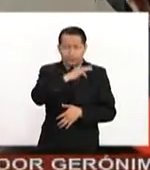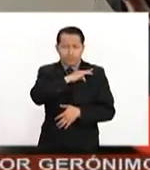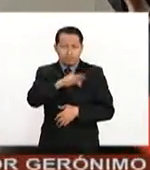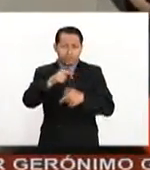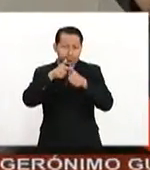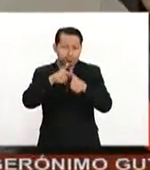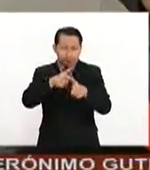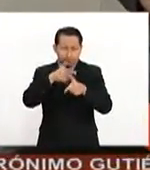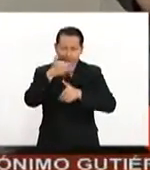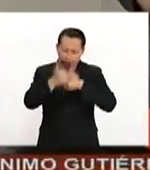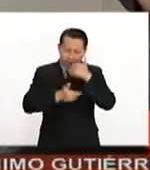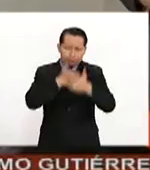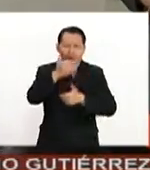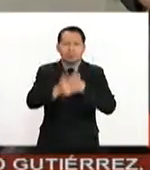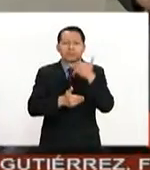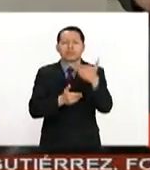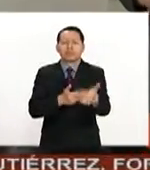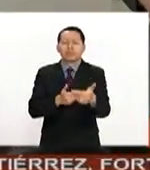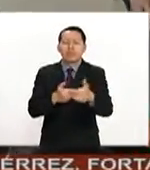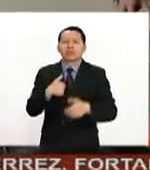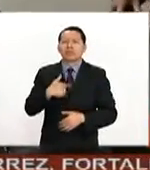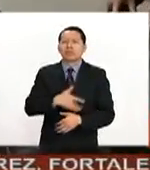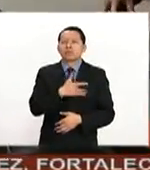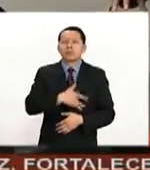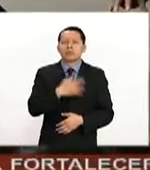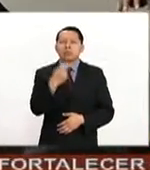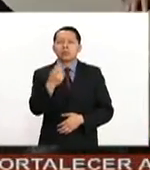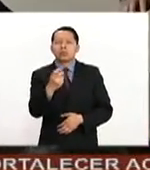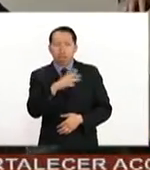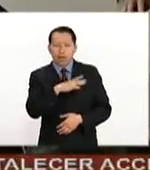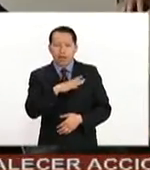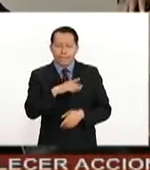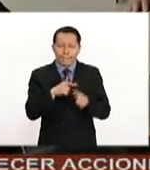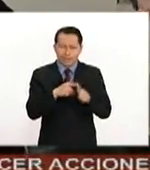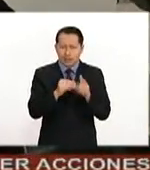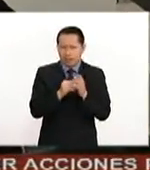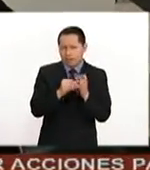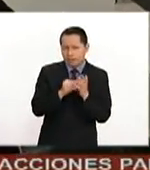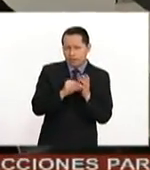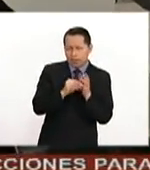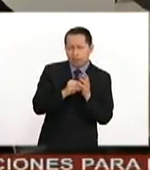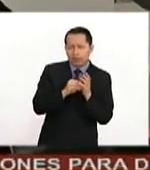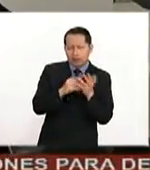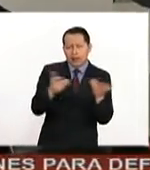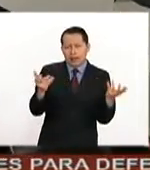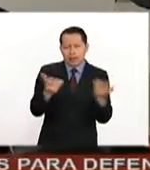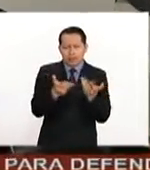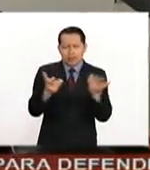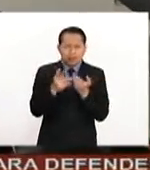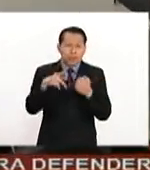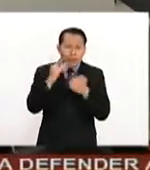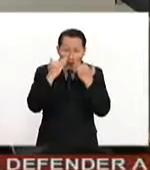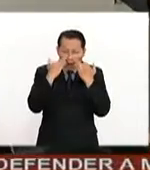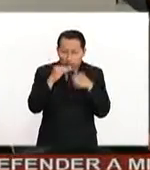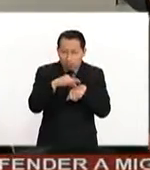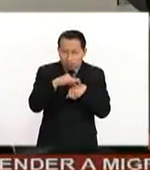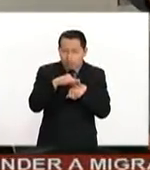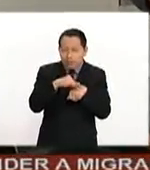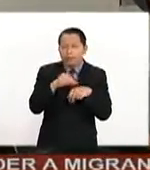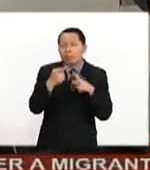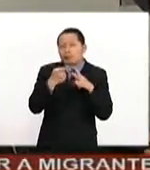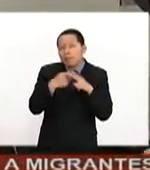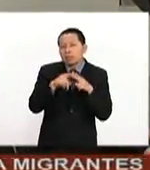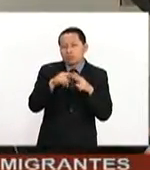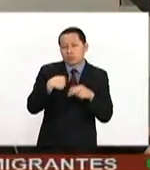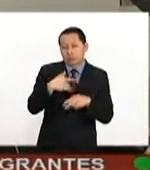adelante y me parece que esto sigue en proceso, pero ya pues hay evidencia que lo empieza a mostrar y que yo espero